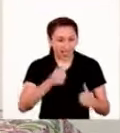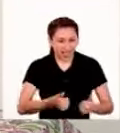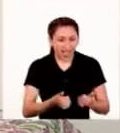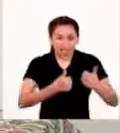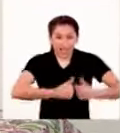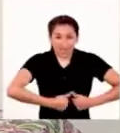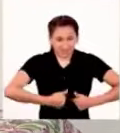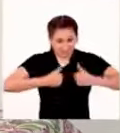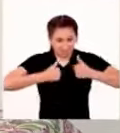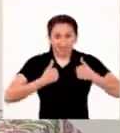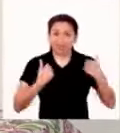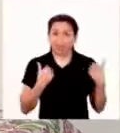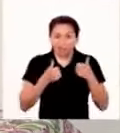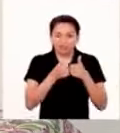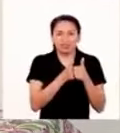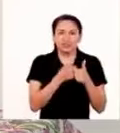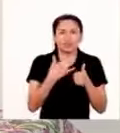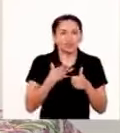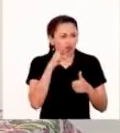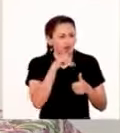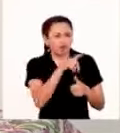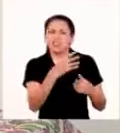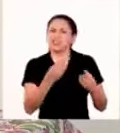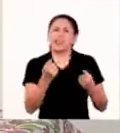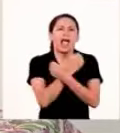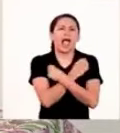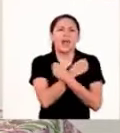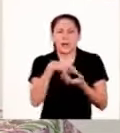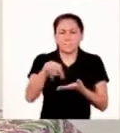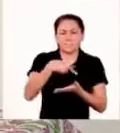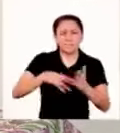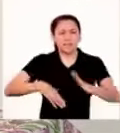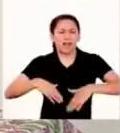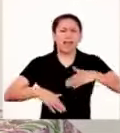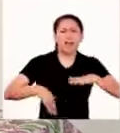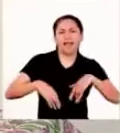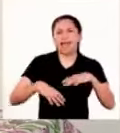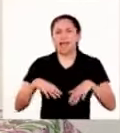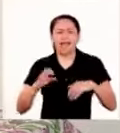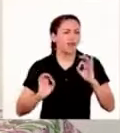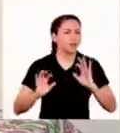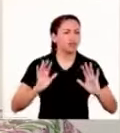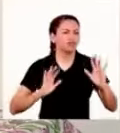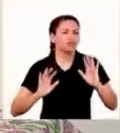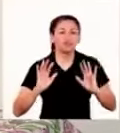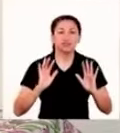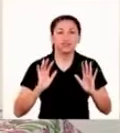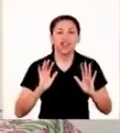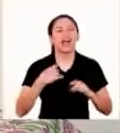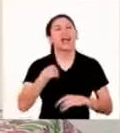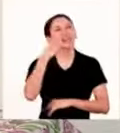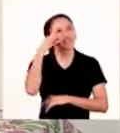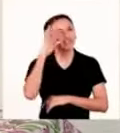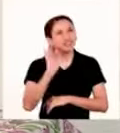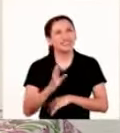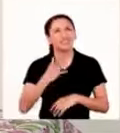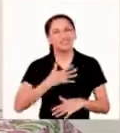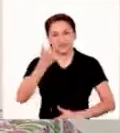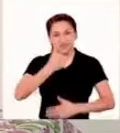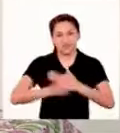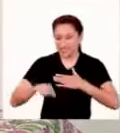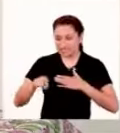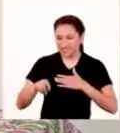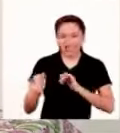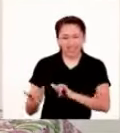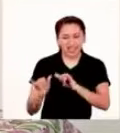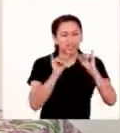vivía con nosotros, yo noté que disfrutaba mucho de la música y de bailar. ¡Ay! Seguro por eso mi